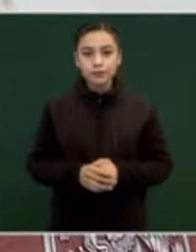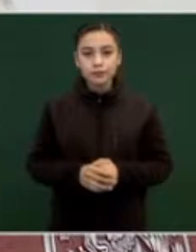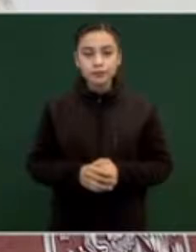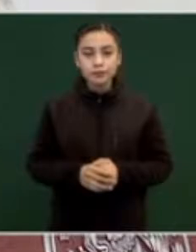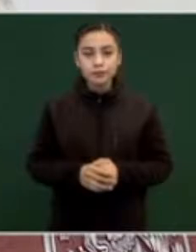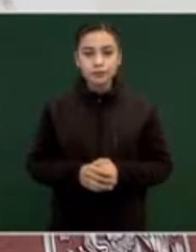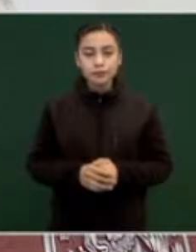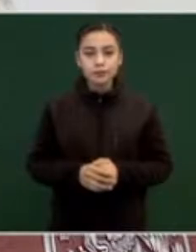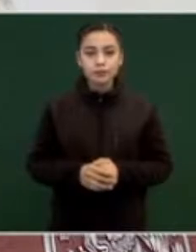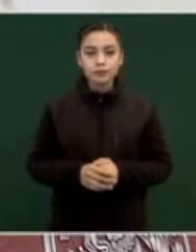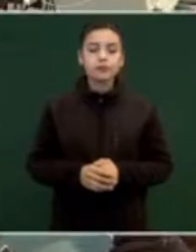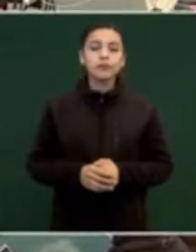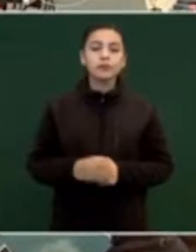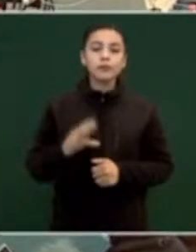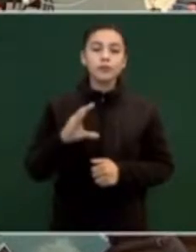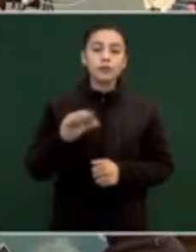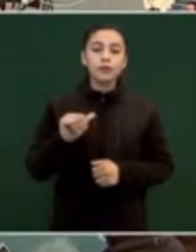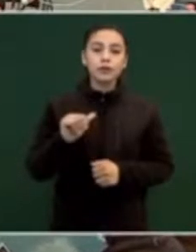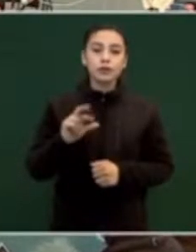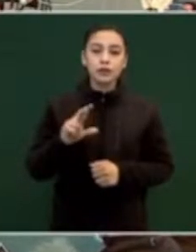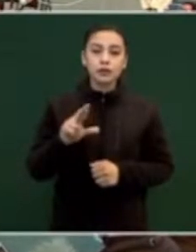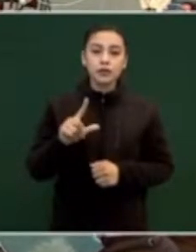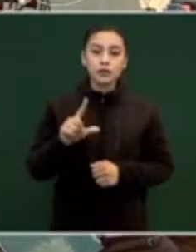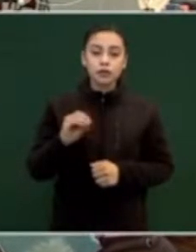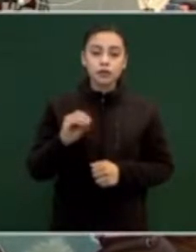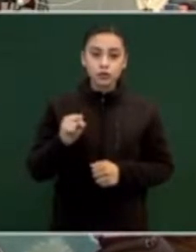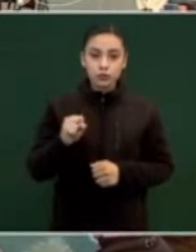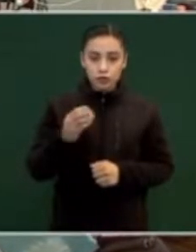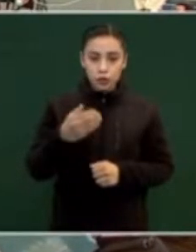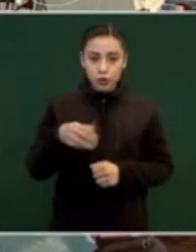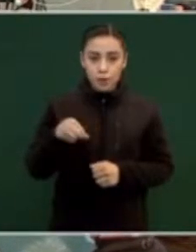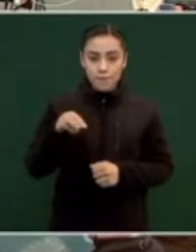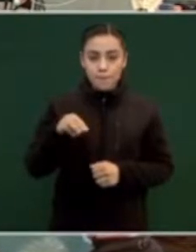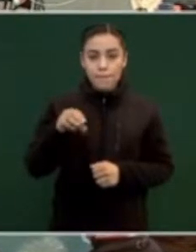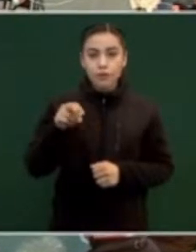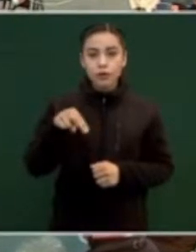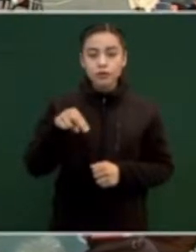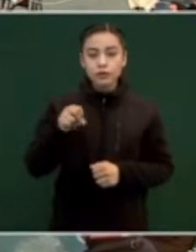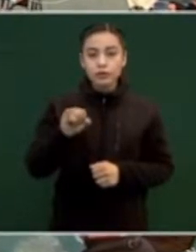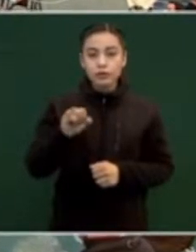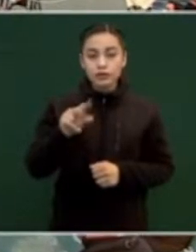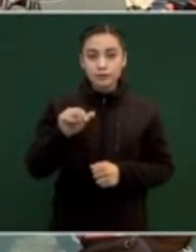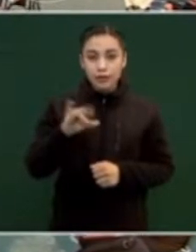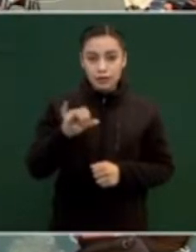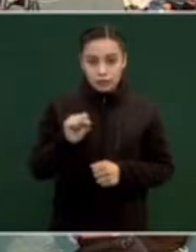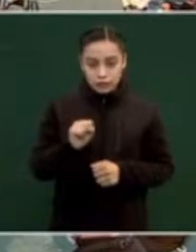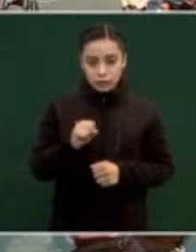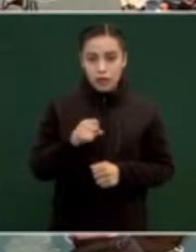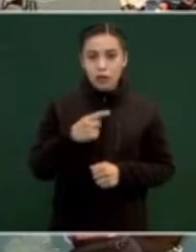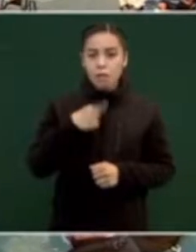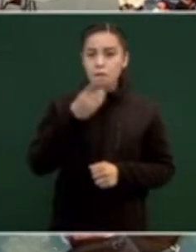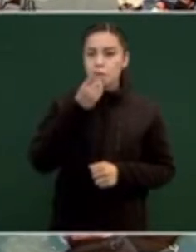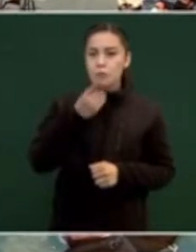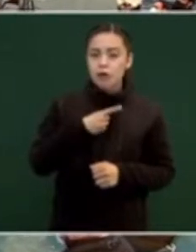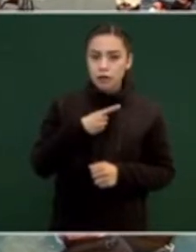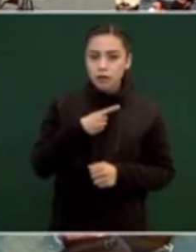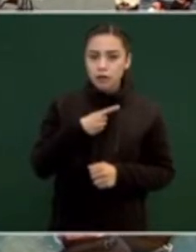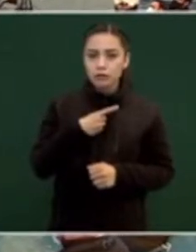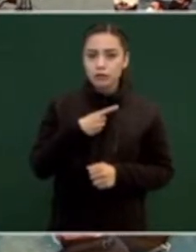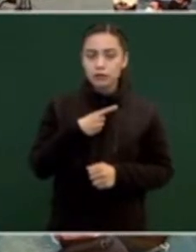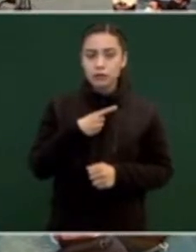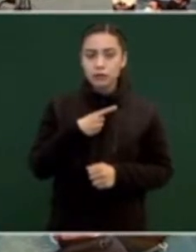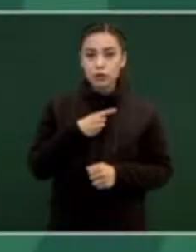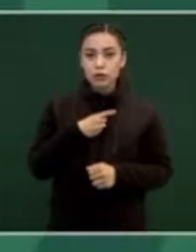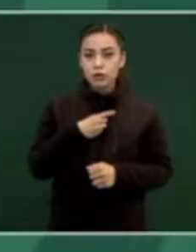Carlos Monsiváis, al final me llegó a decir, y todavía no estaban las